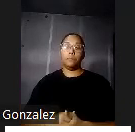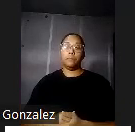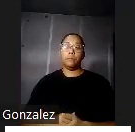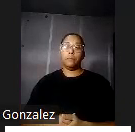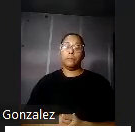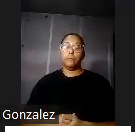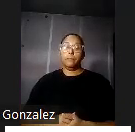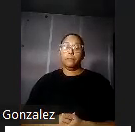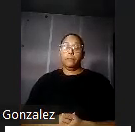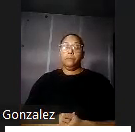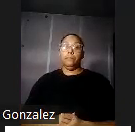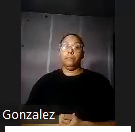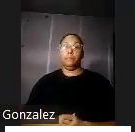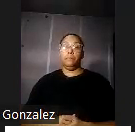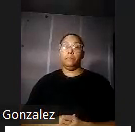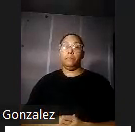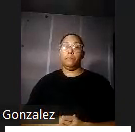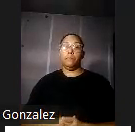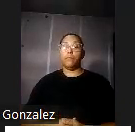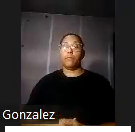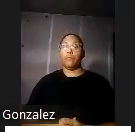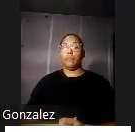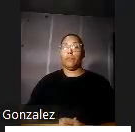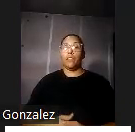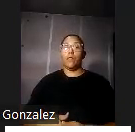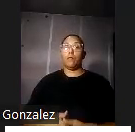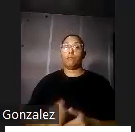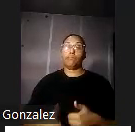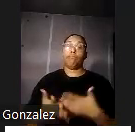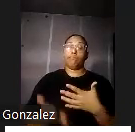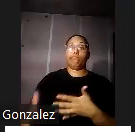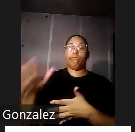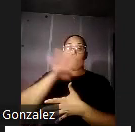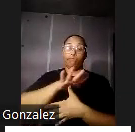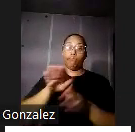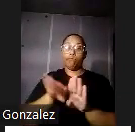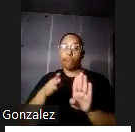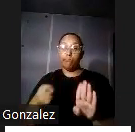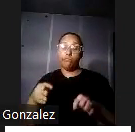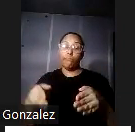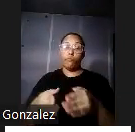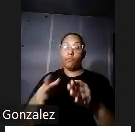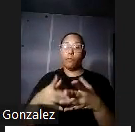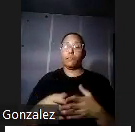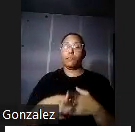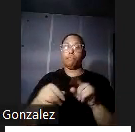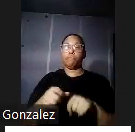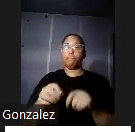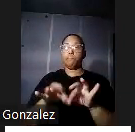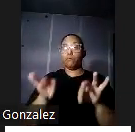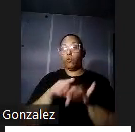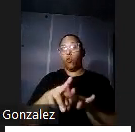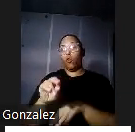Ashford que obtuvieron reconocimiento mundial abrieron el camino para el trabajo de la comisión Rockefeller en 1909